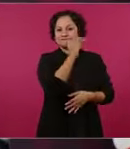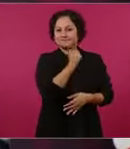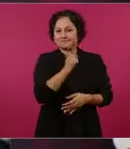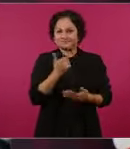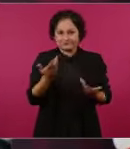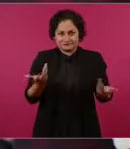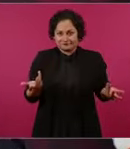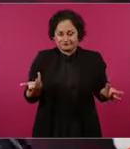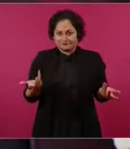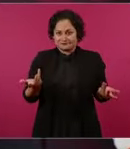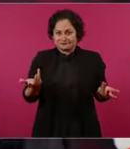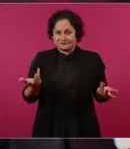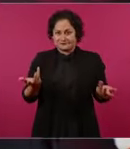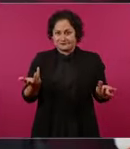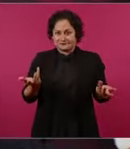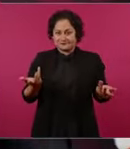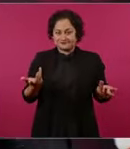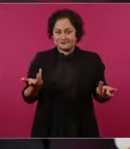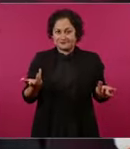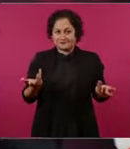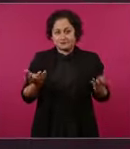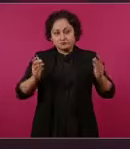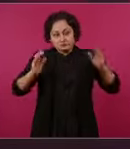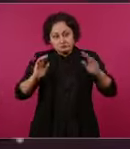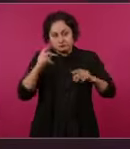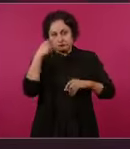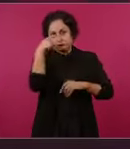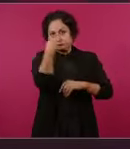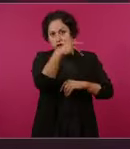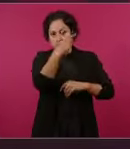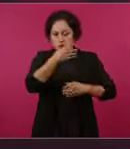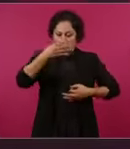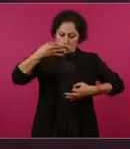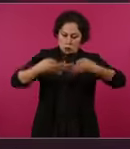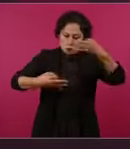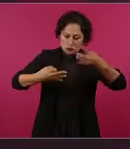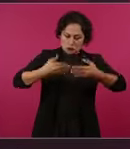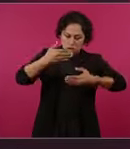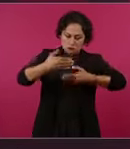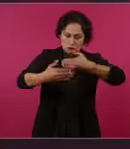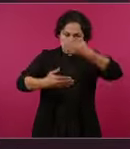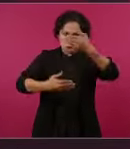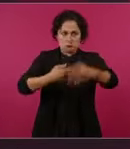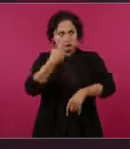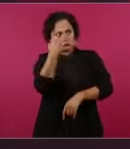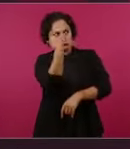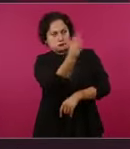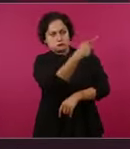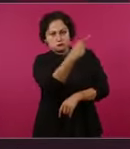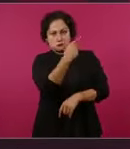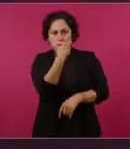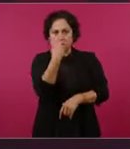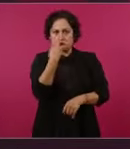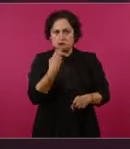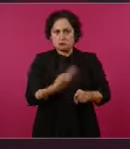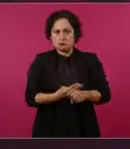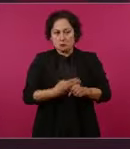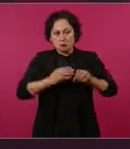Tienen ellos sus procedimientos, entonces nada más que sean